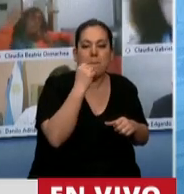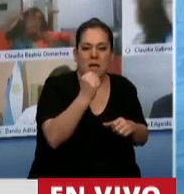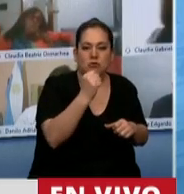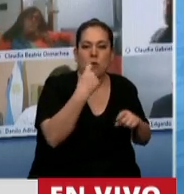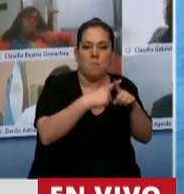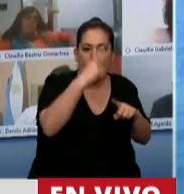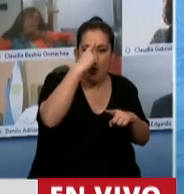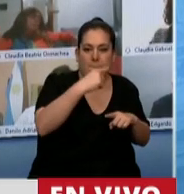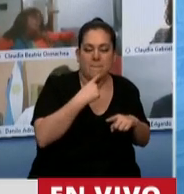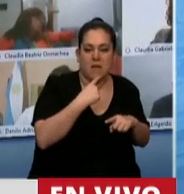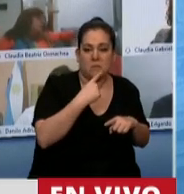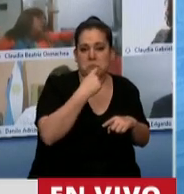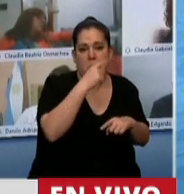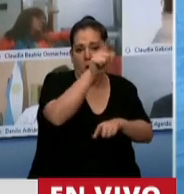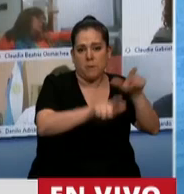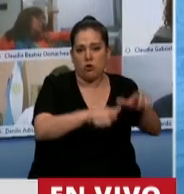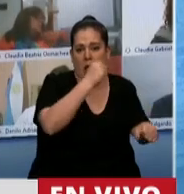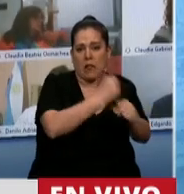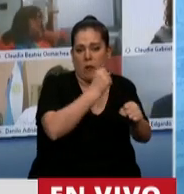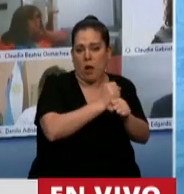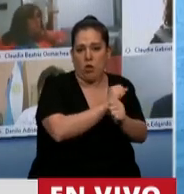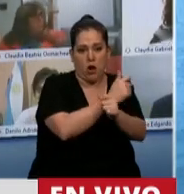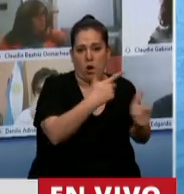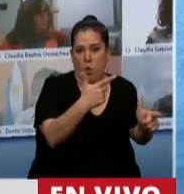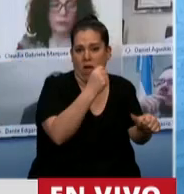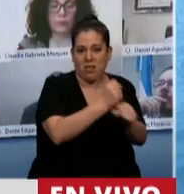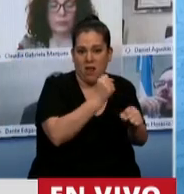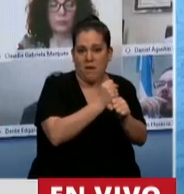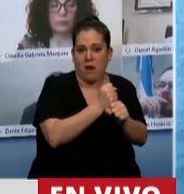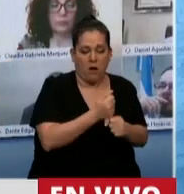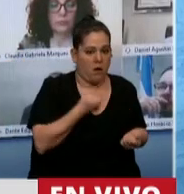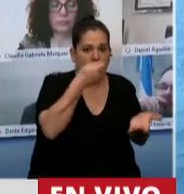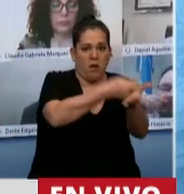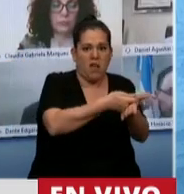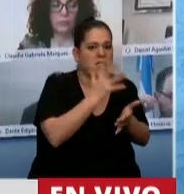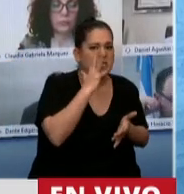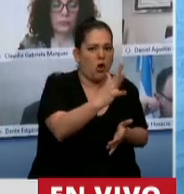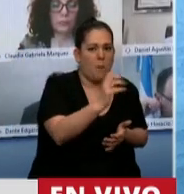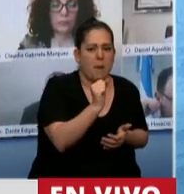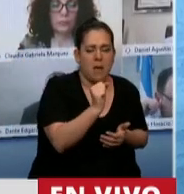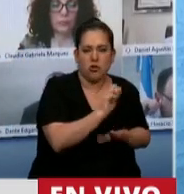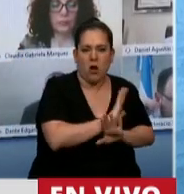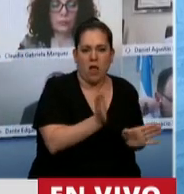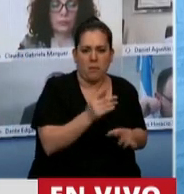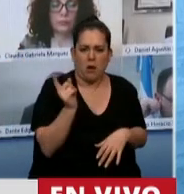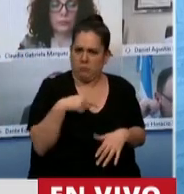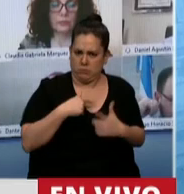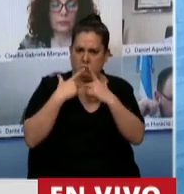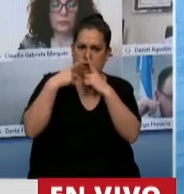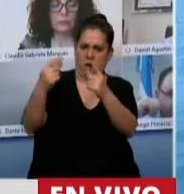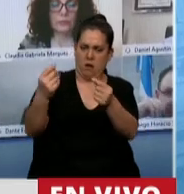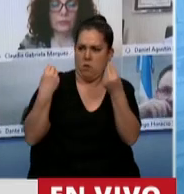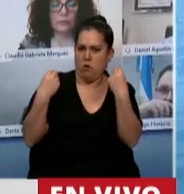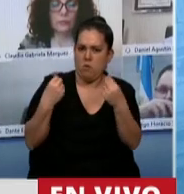esos trabajadores y trabajadoras que no estaban registrados, que se quedaron sin empleo, no recibieron más que esos 5.000 pesos. Nosotros venimos reclamando que